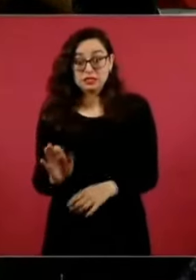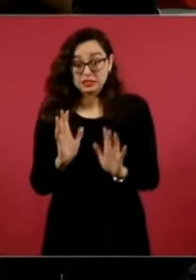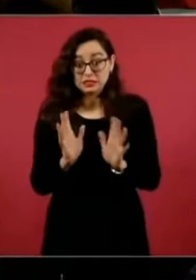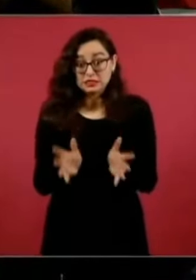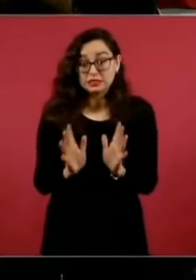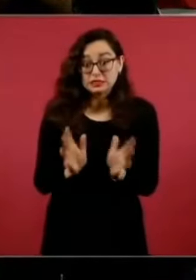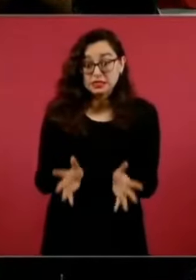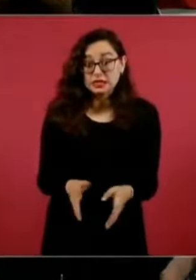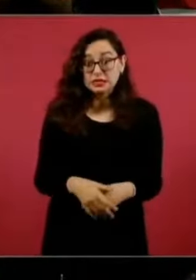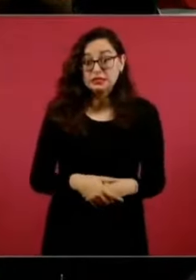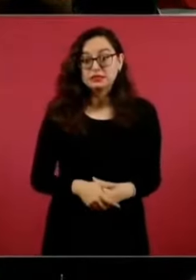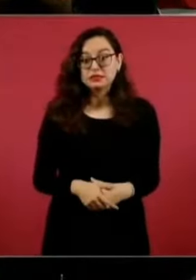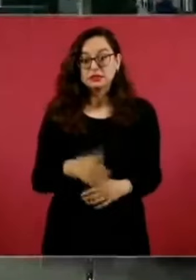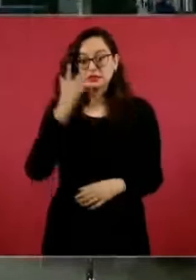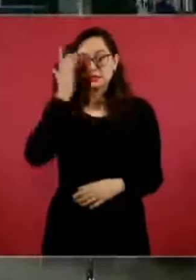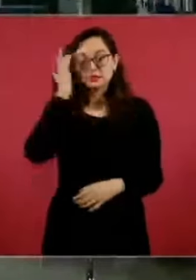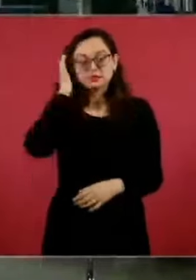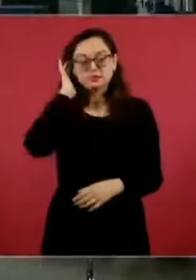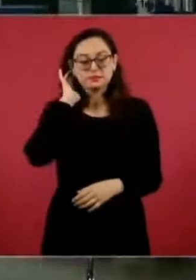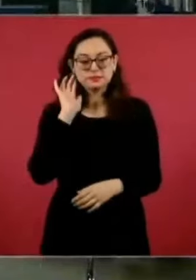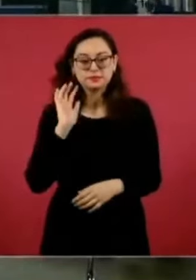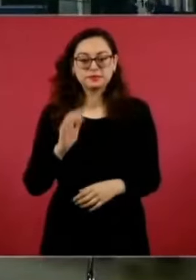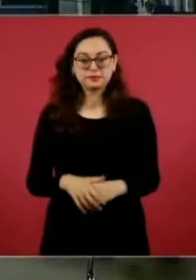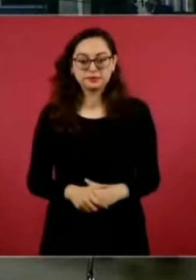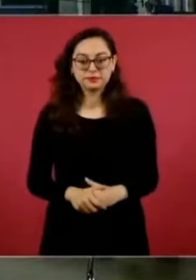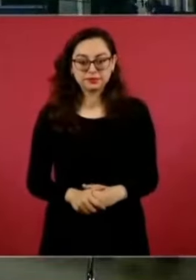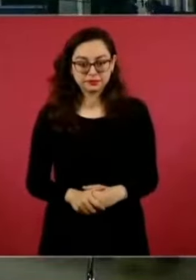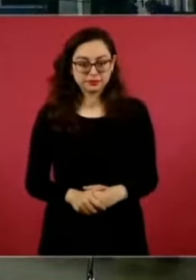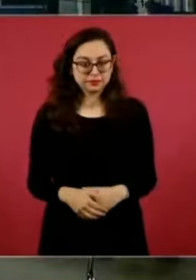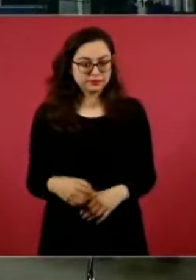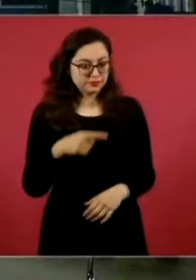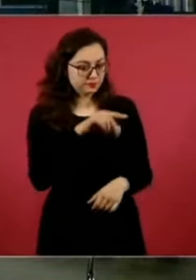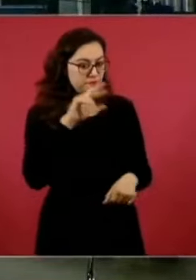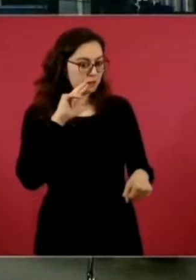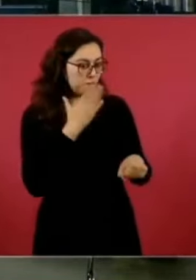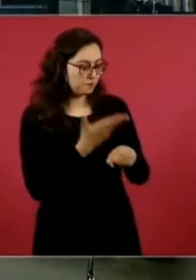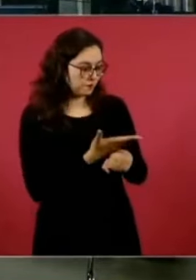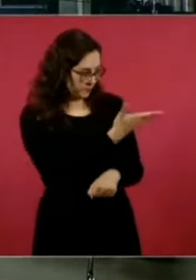el responsable.